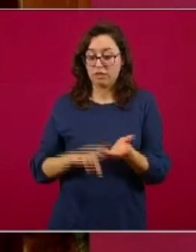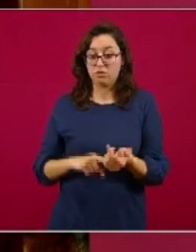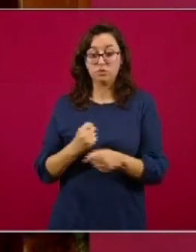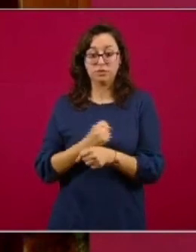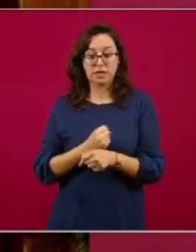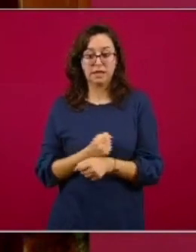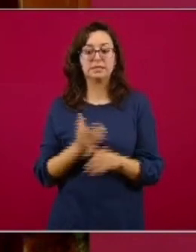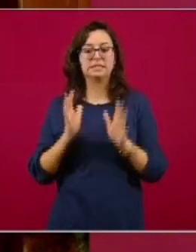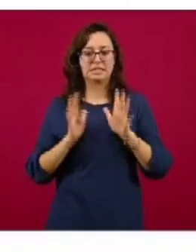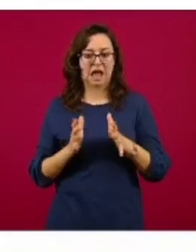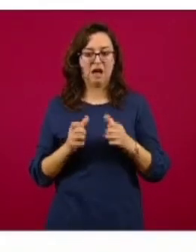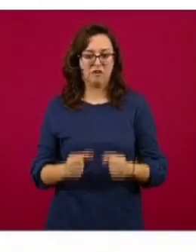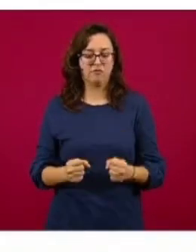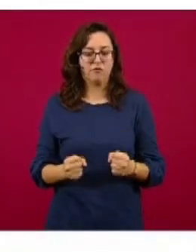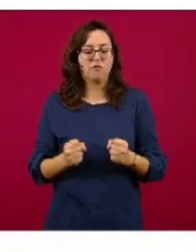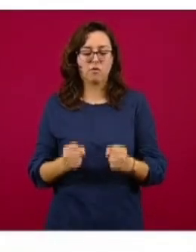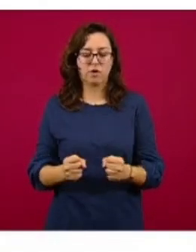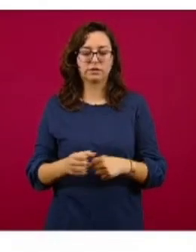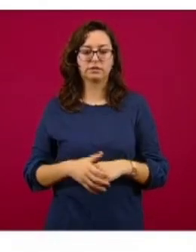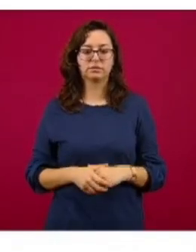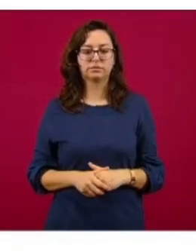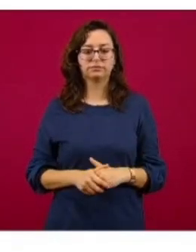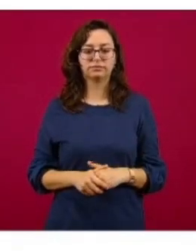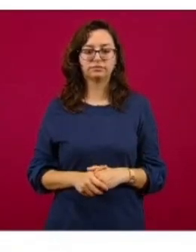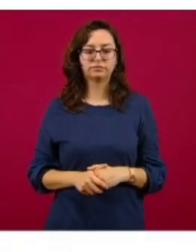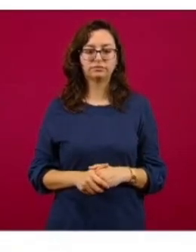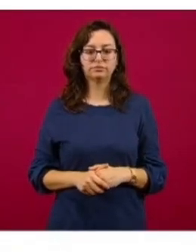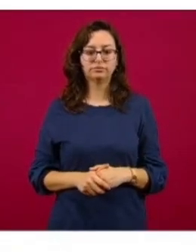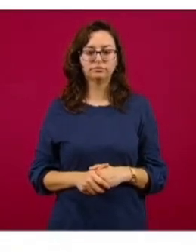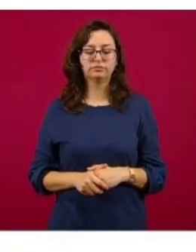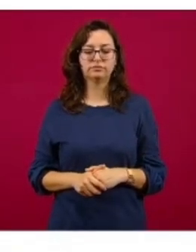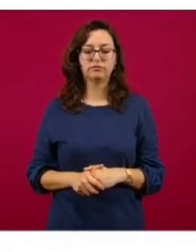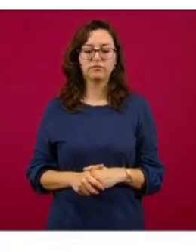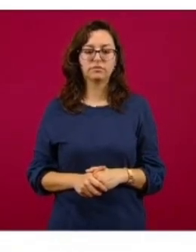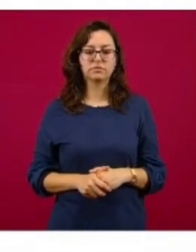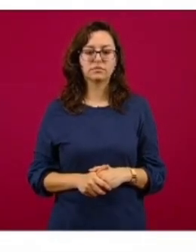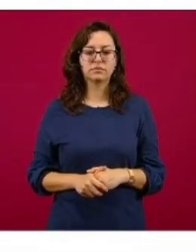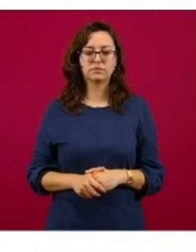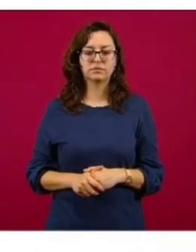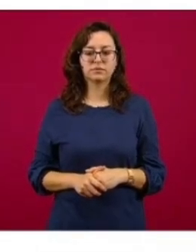Quisiera yo, antes de empezar con esta